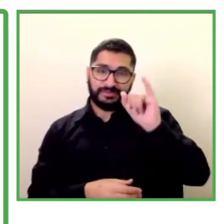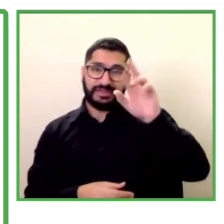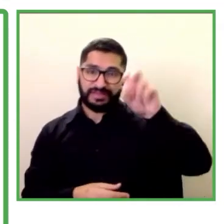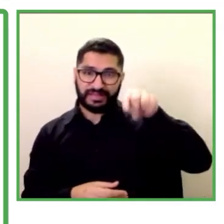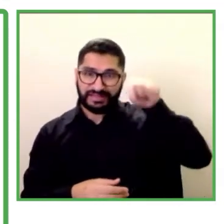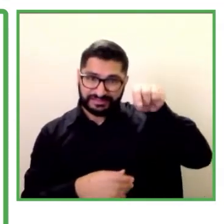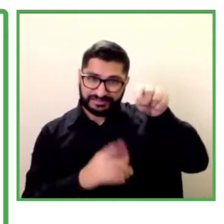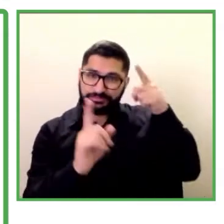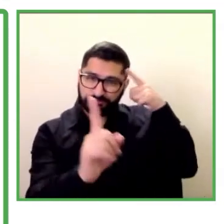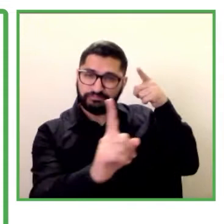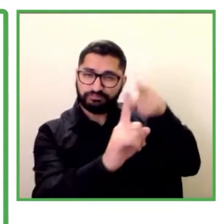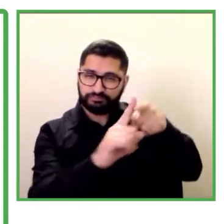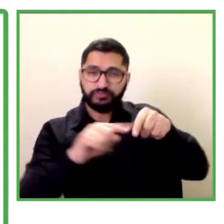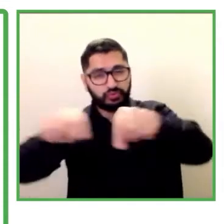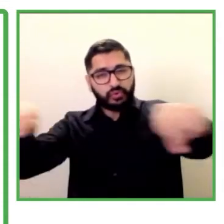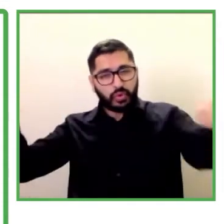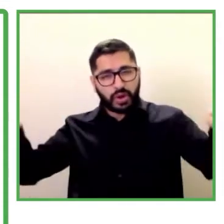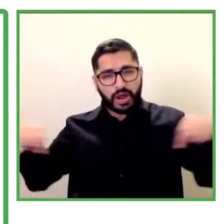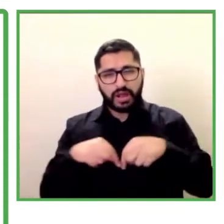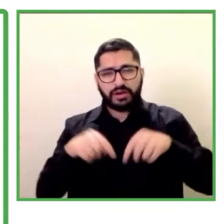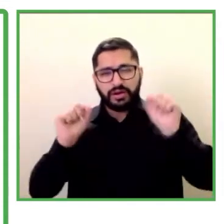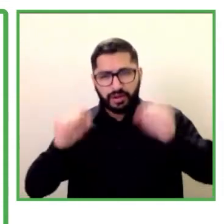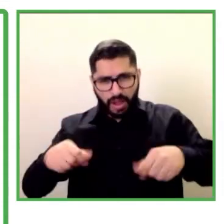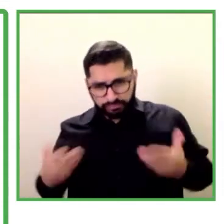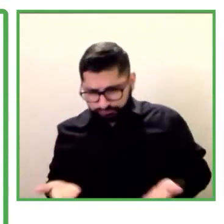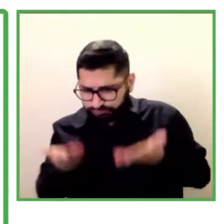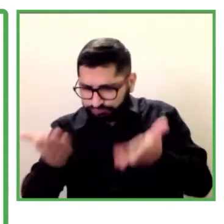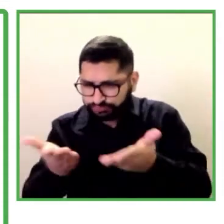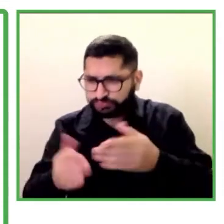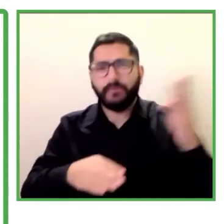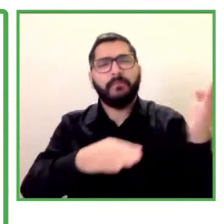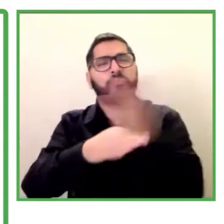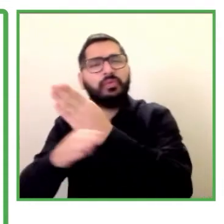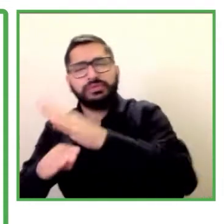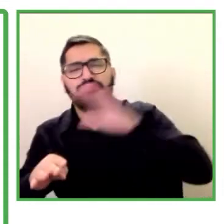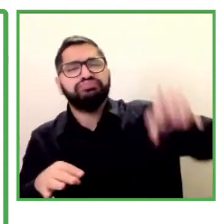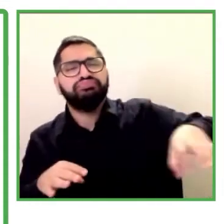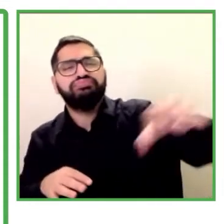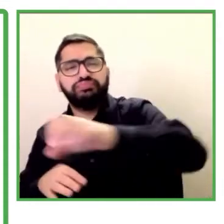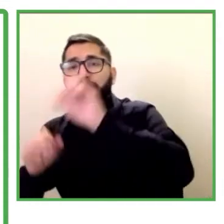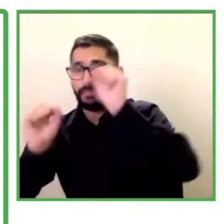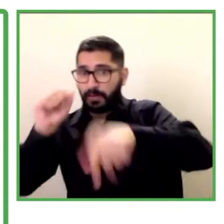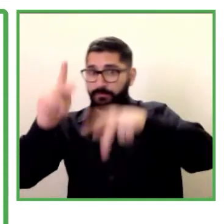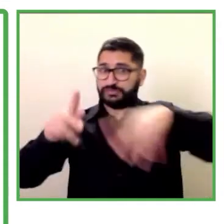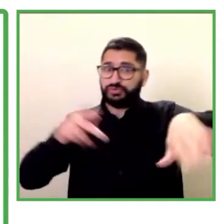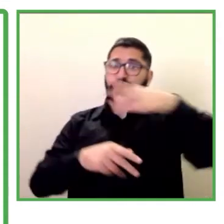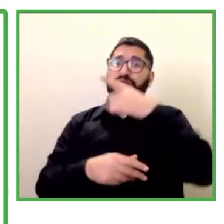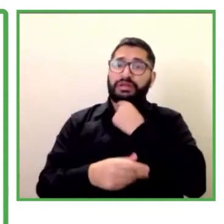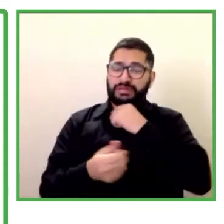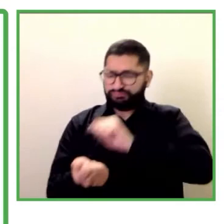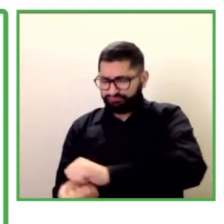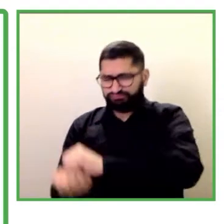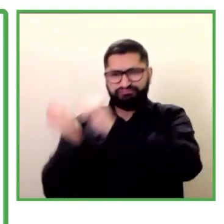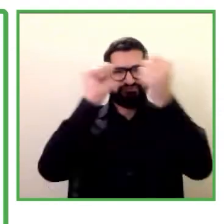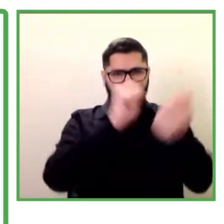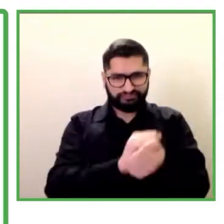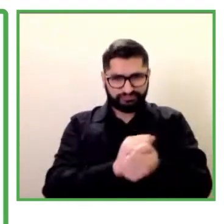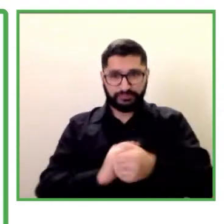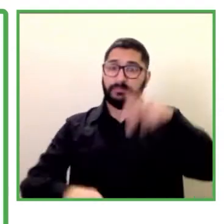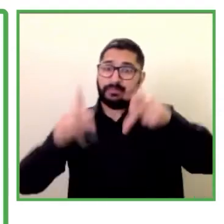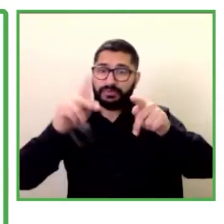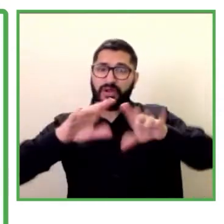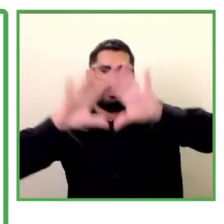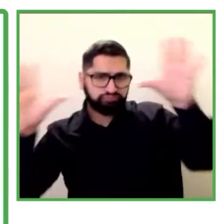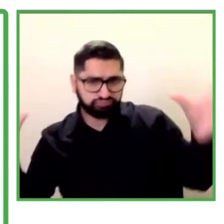y por lo tanto es un espacio para las personas que queremos transformar esta sociedad ¿cómo nos sostenemos en el tiempo? bueno es una de nuestras características